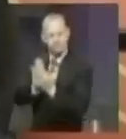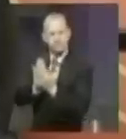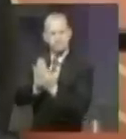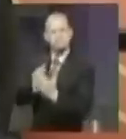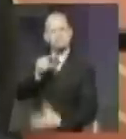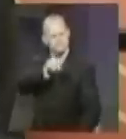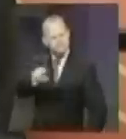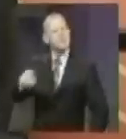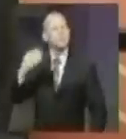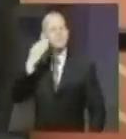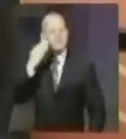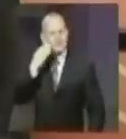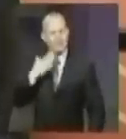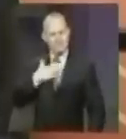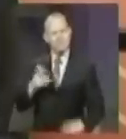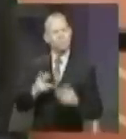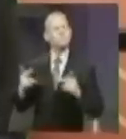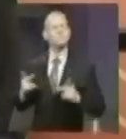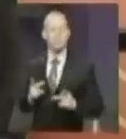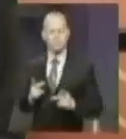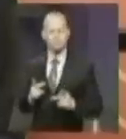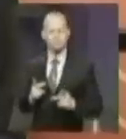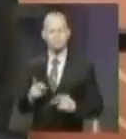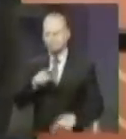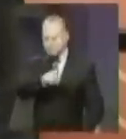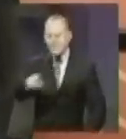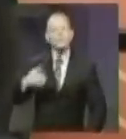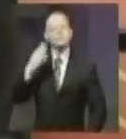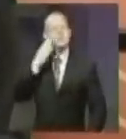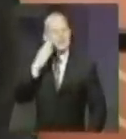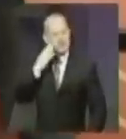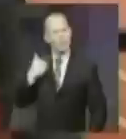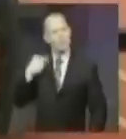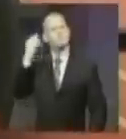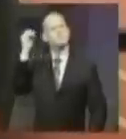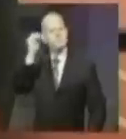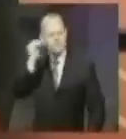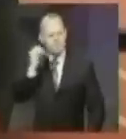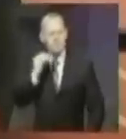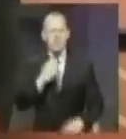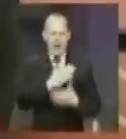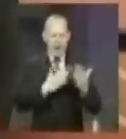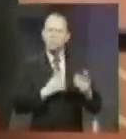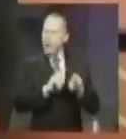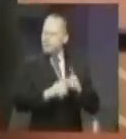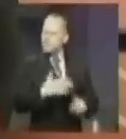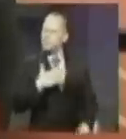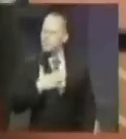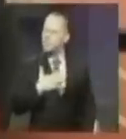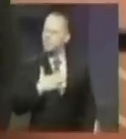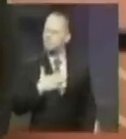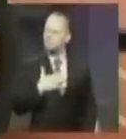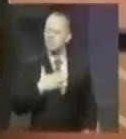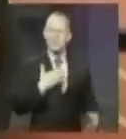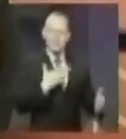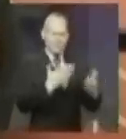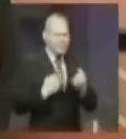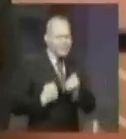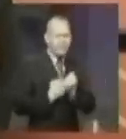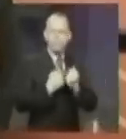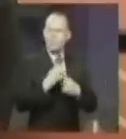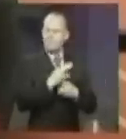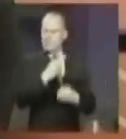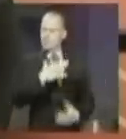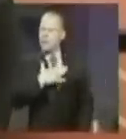Ellos saben dónde yo estoy parado. Ellos saben cuál es mi posición. Algunos de ellos que son amigos míos, que me dan hasta apoyo espiritual.